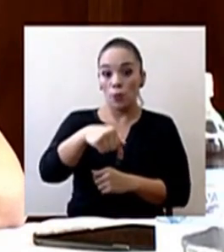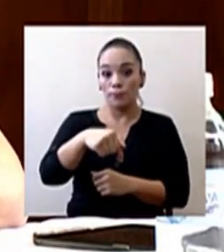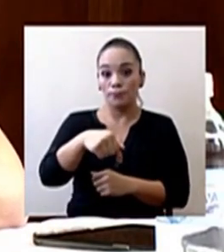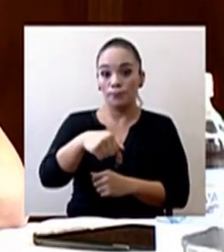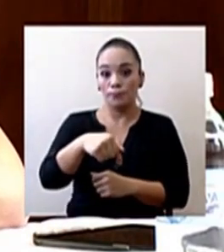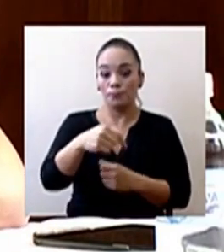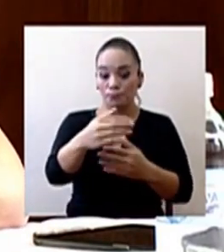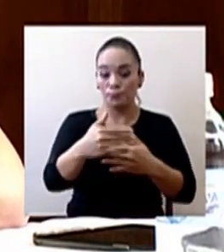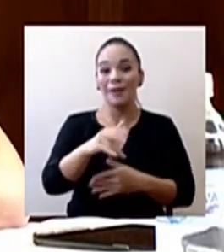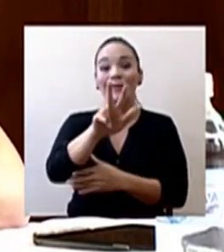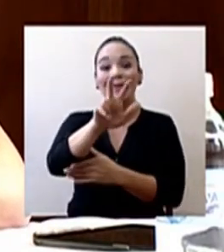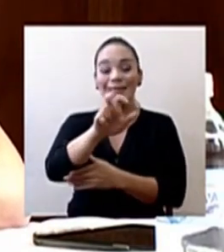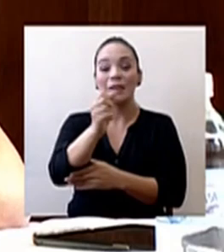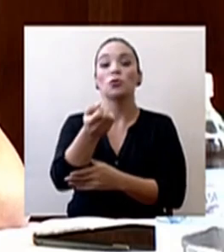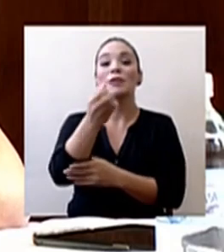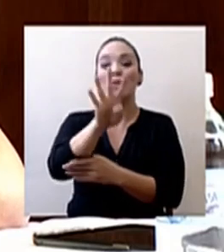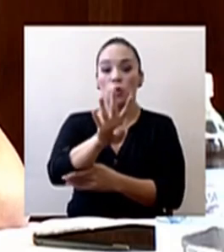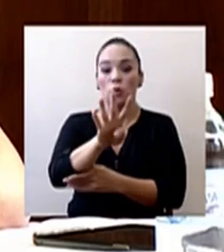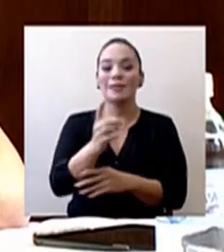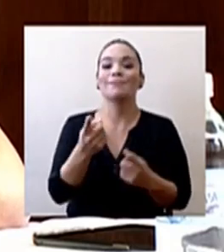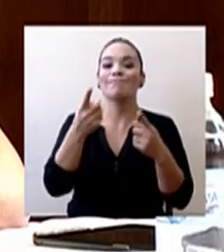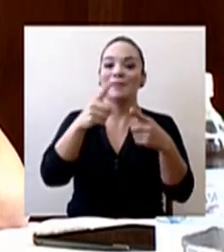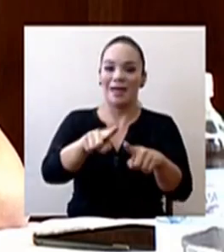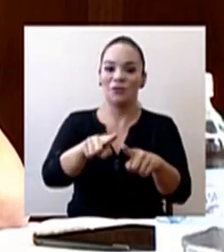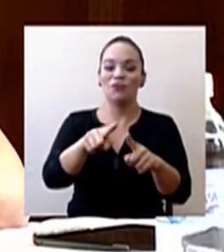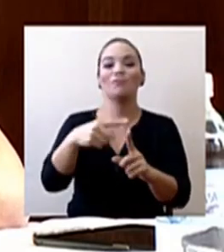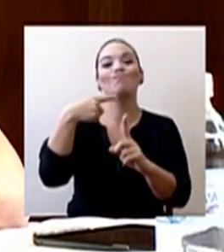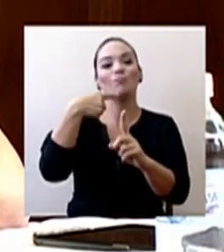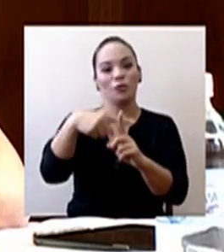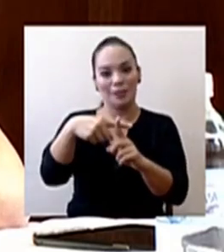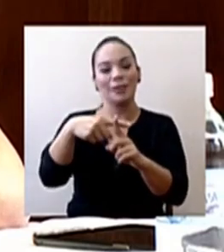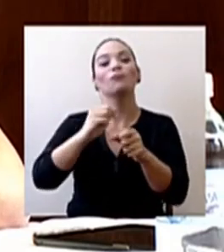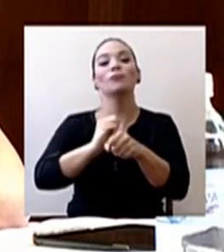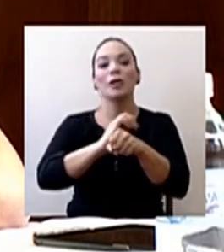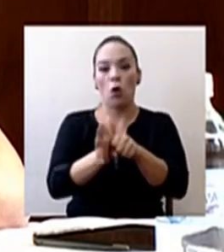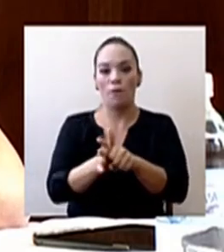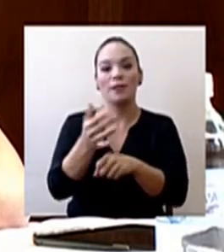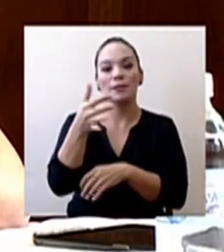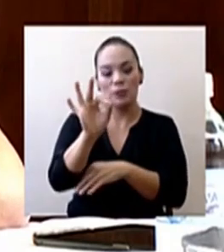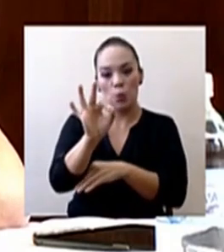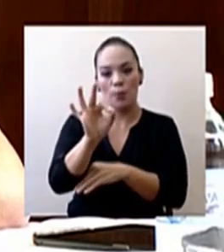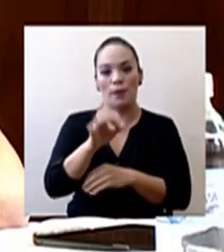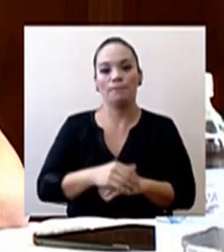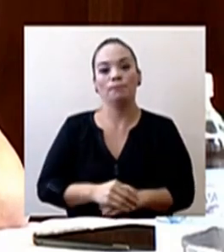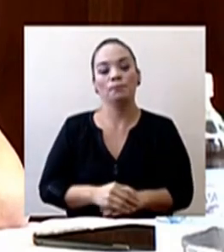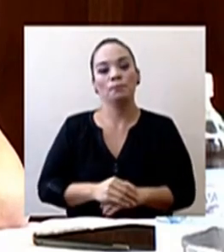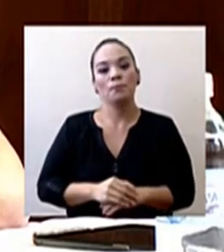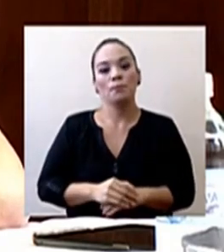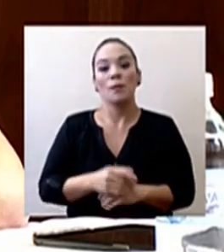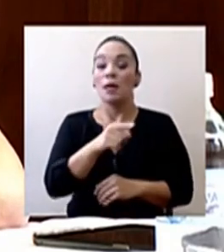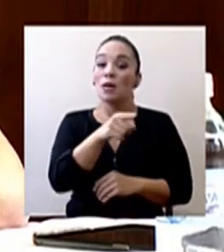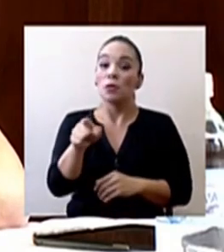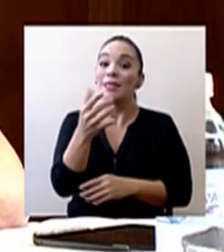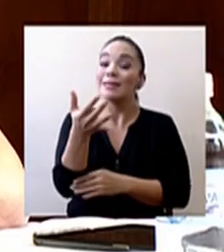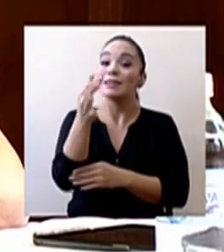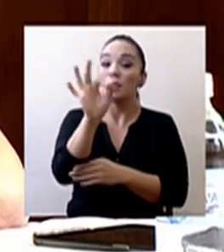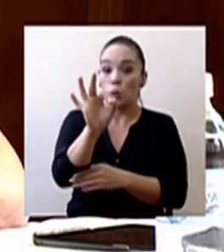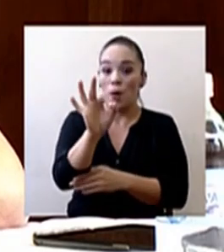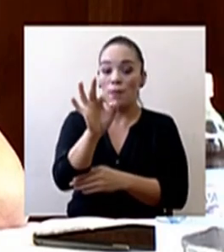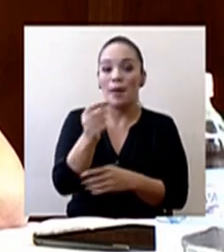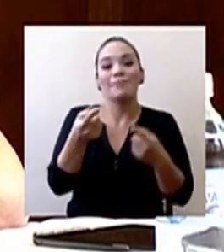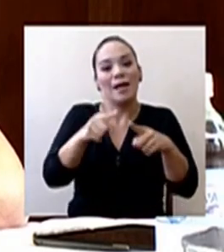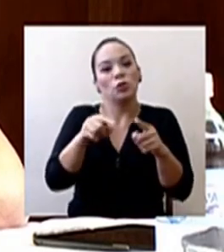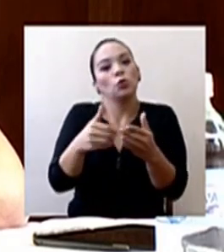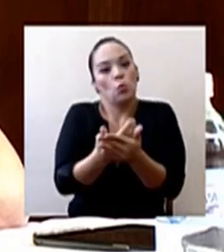registran 314 casos positivos por COVID-19. De ellos, 19 casos nuevos